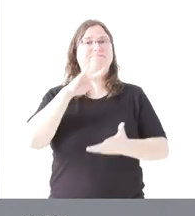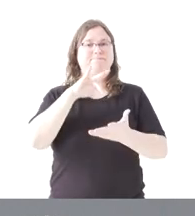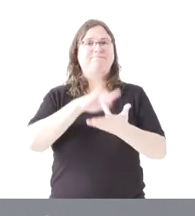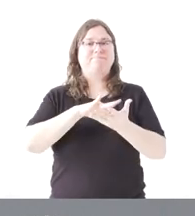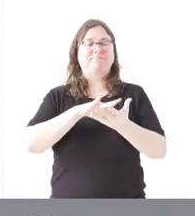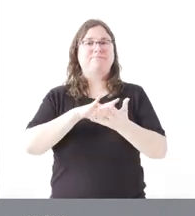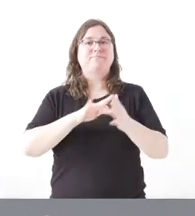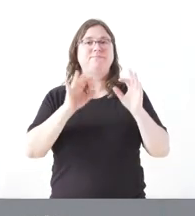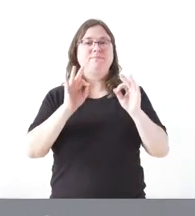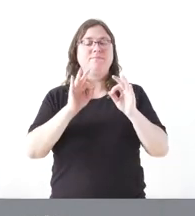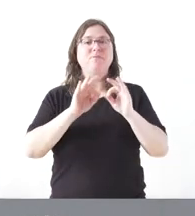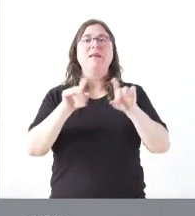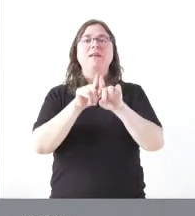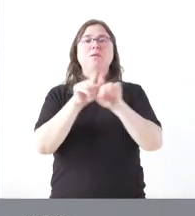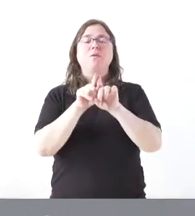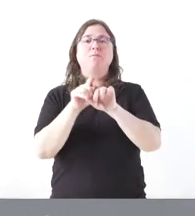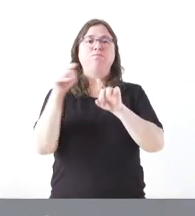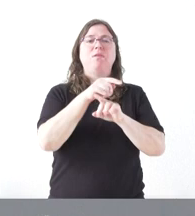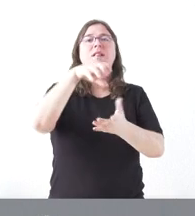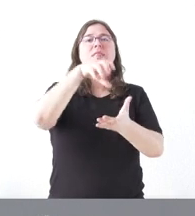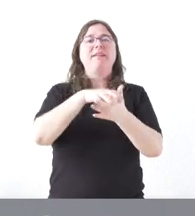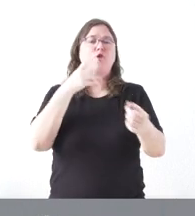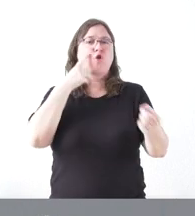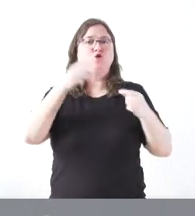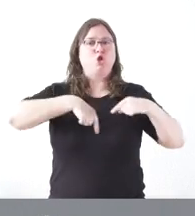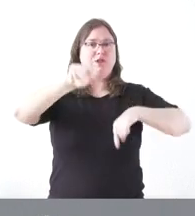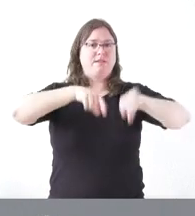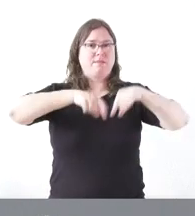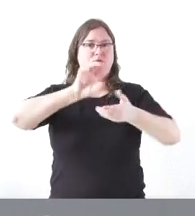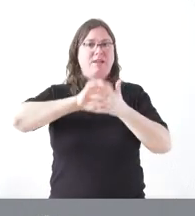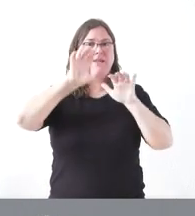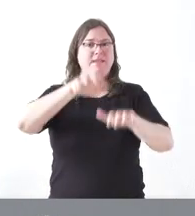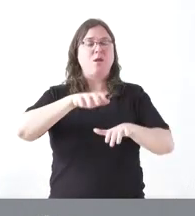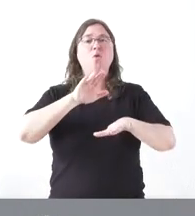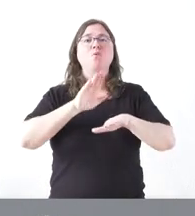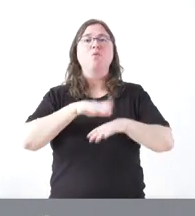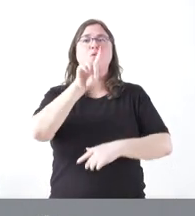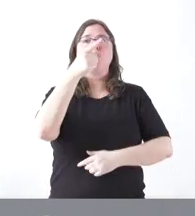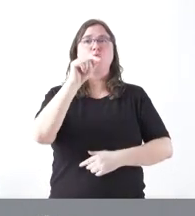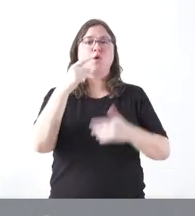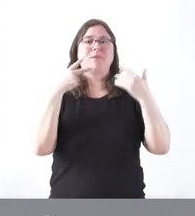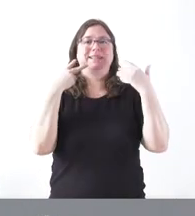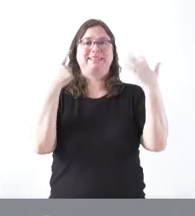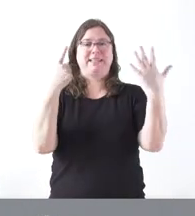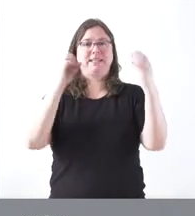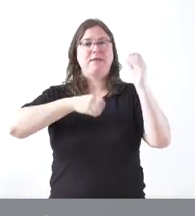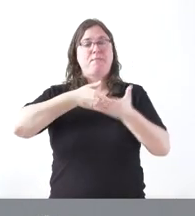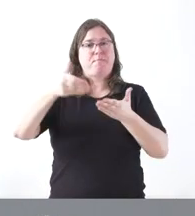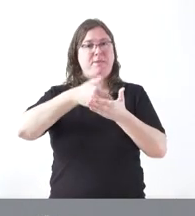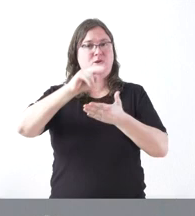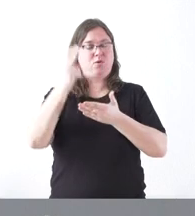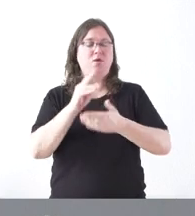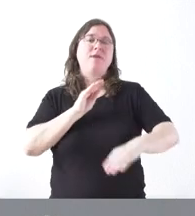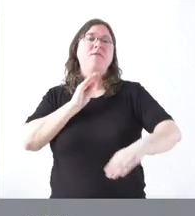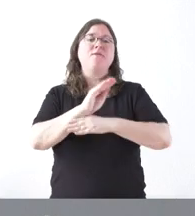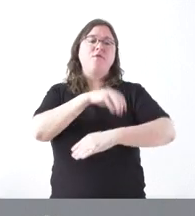licitación de la implantación del Centro de Control de Transporte de Castilla y León por 1,6 millones de euros. Se financia con fondos Next Generation